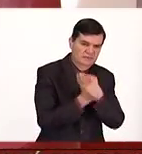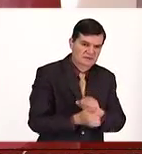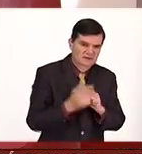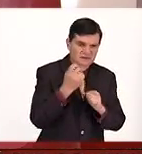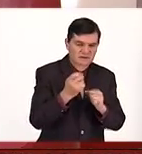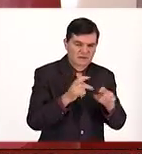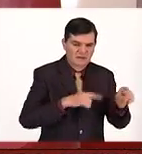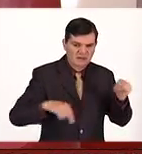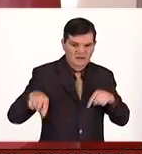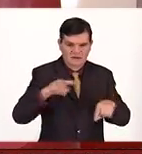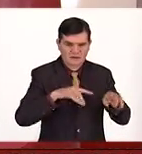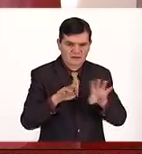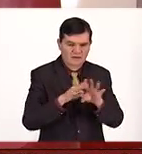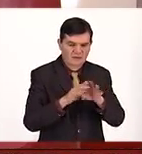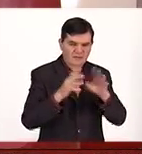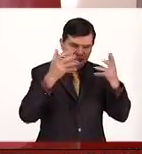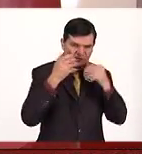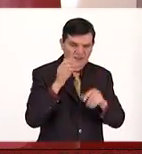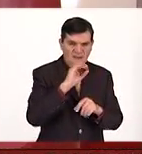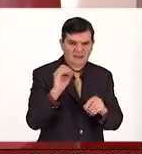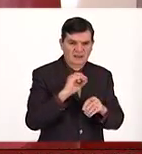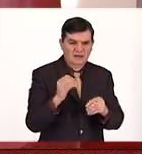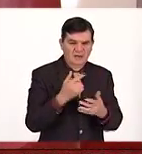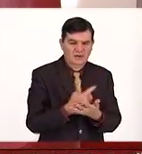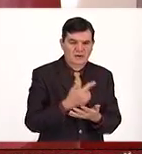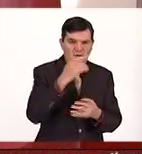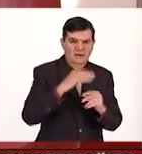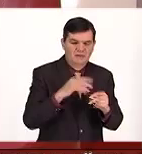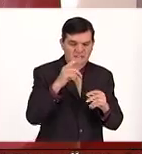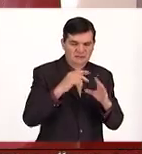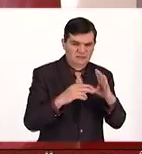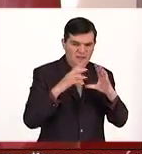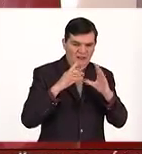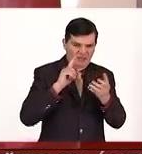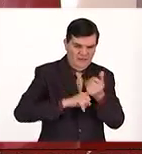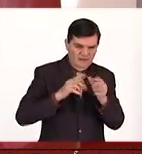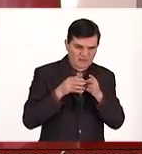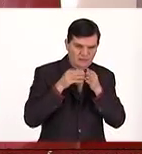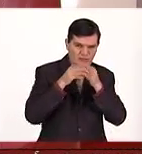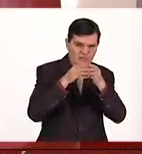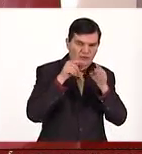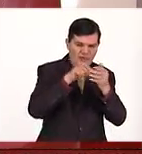a este tipo de entornos como es los de la gravedad cero que se encuentran en la Estación Espacial Internacional.